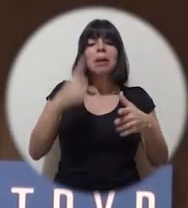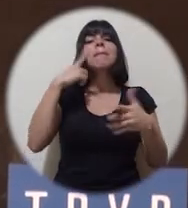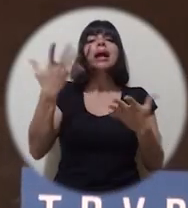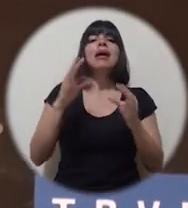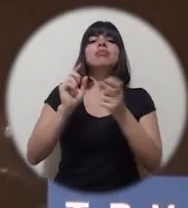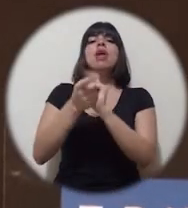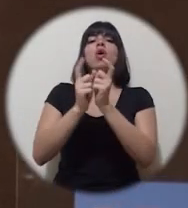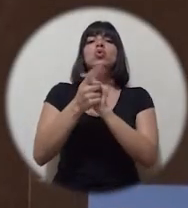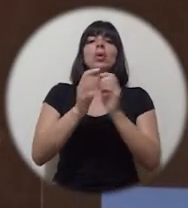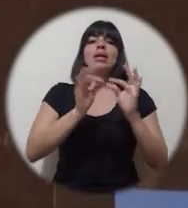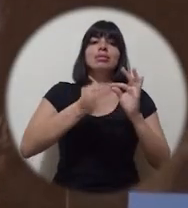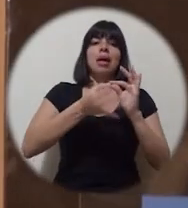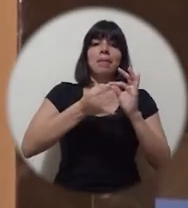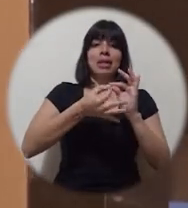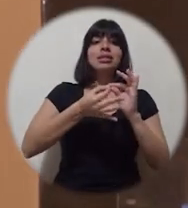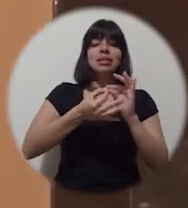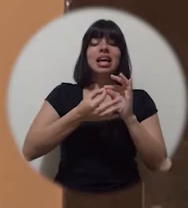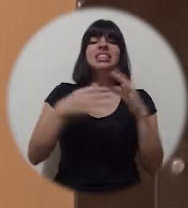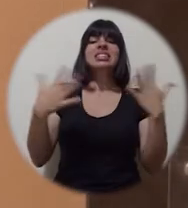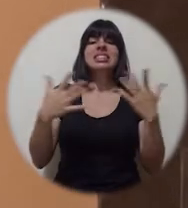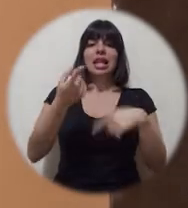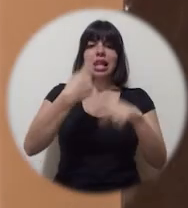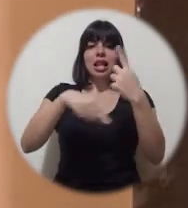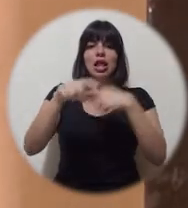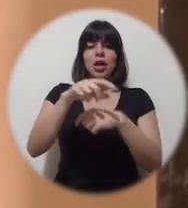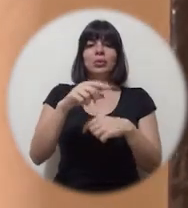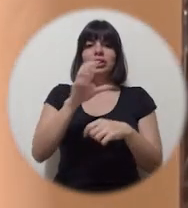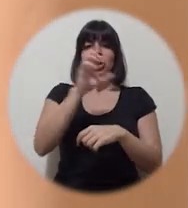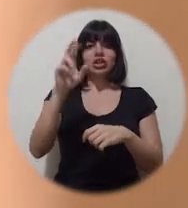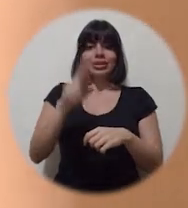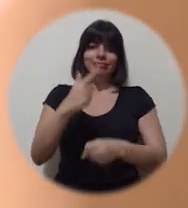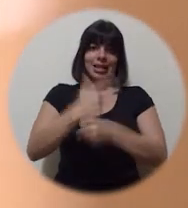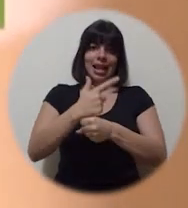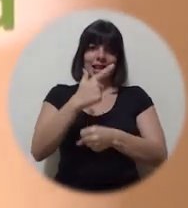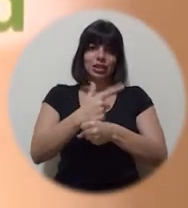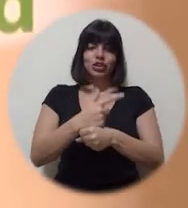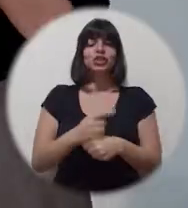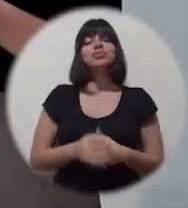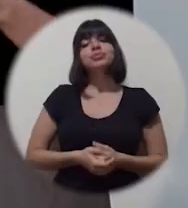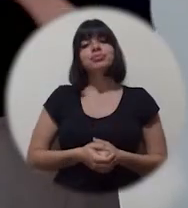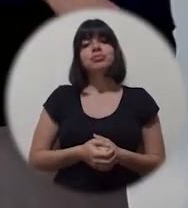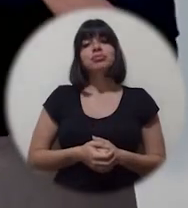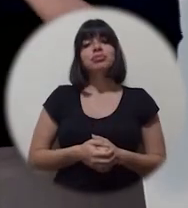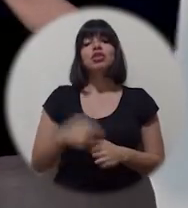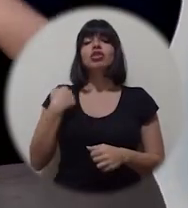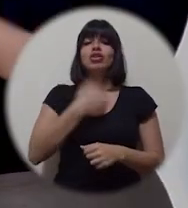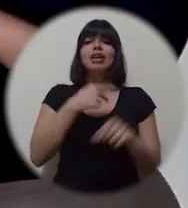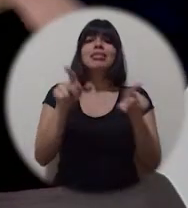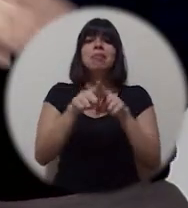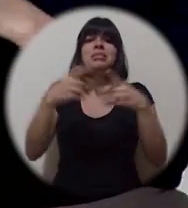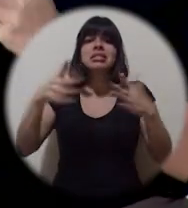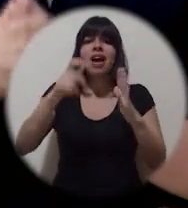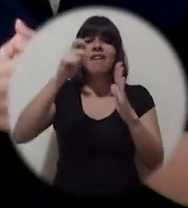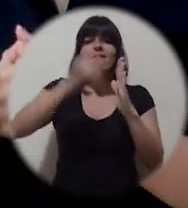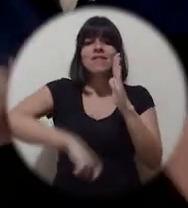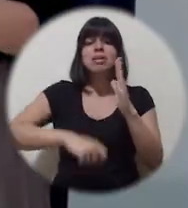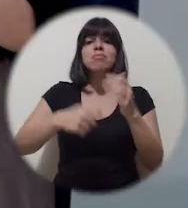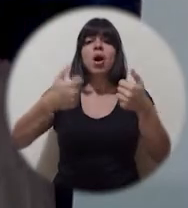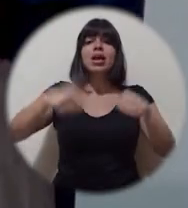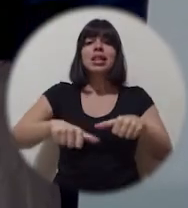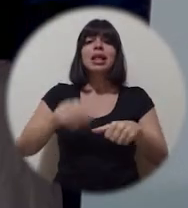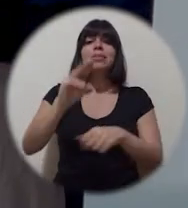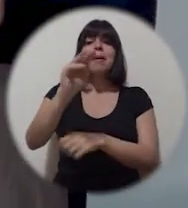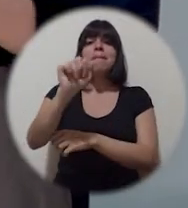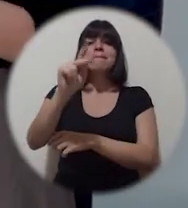traductores e intérpretes en lengua de señas costarricense, LESCO. Firmamos la Ley del Tratado de Marrakech,